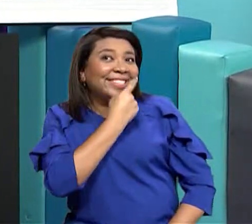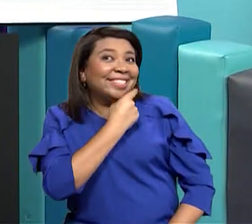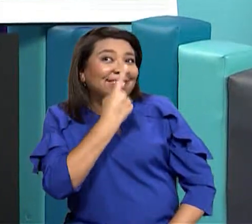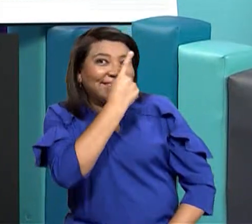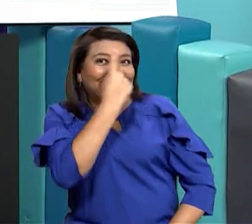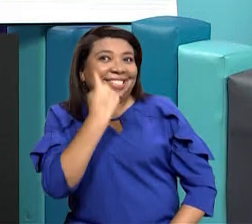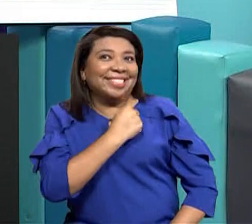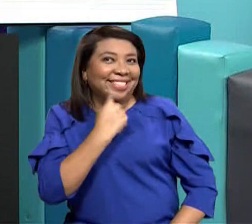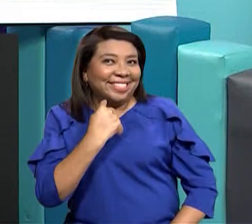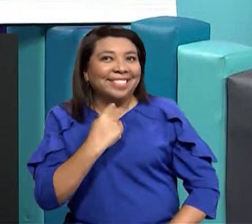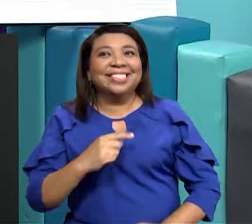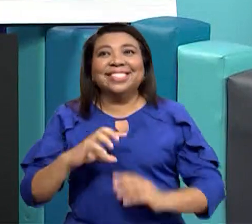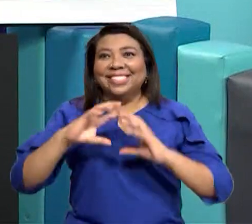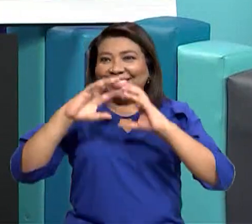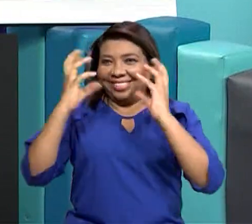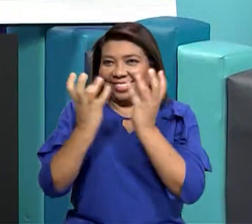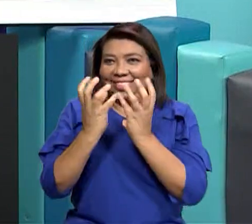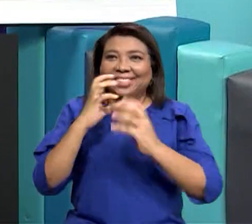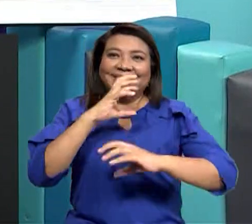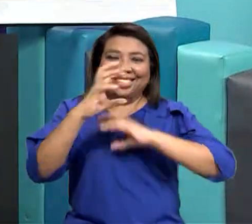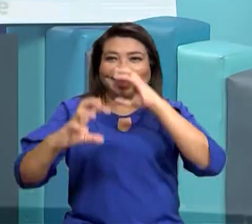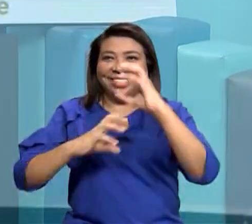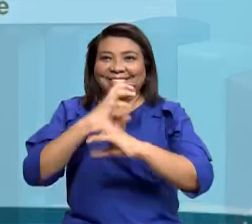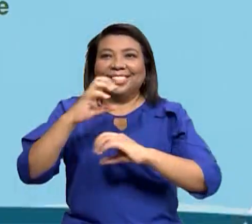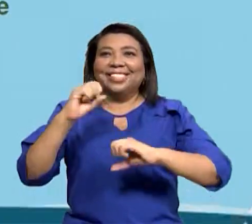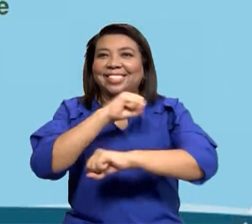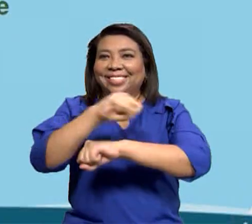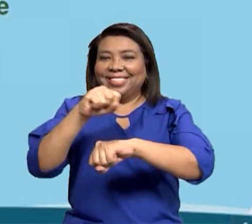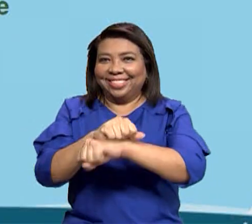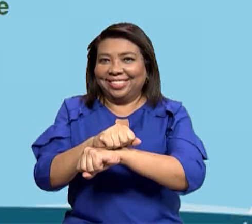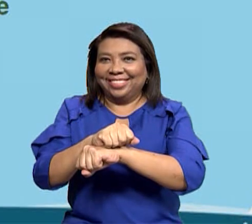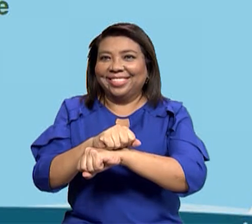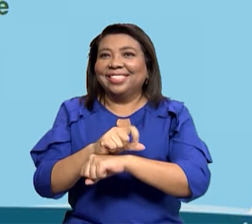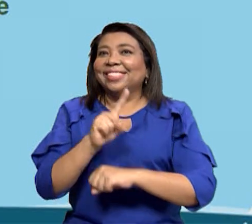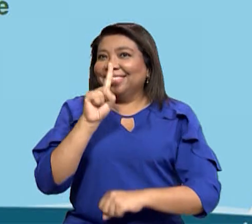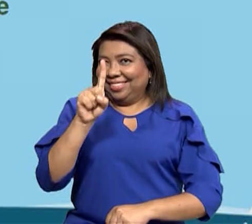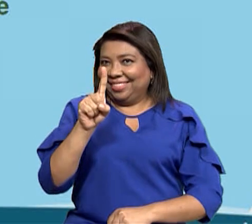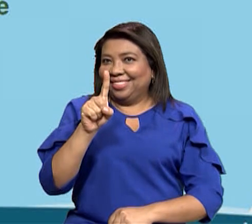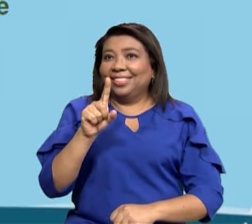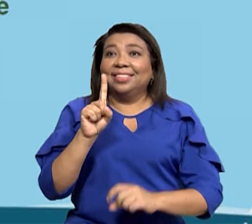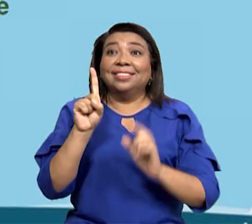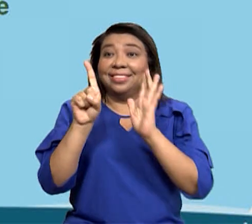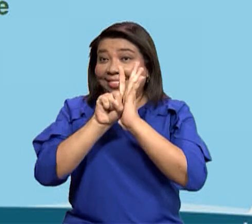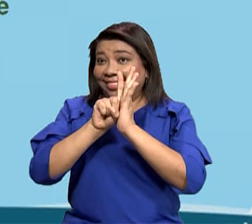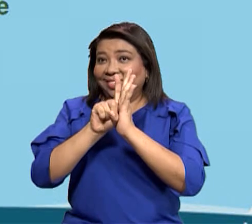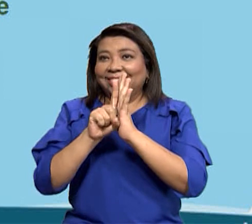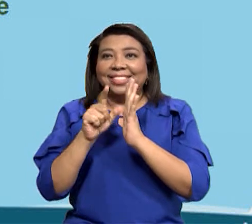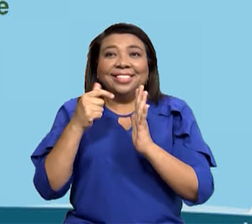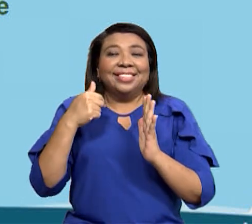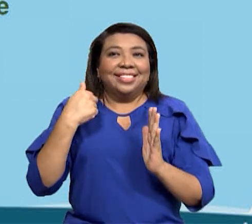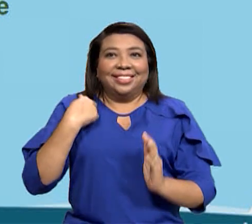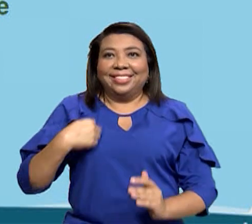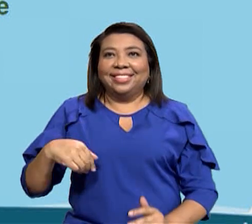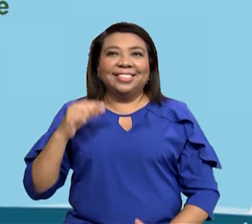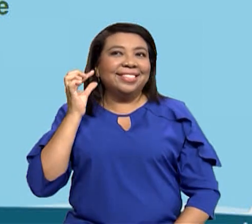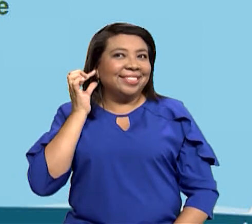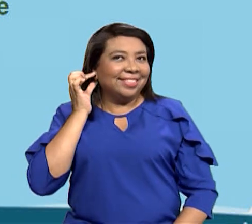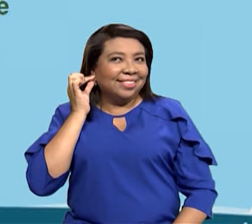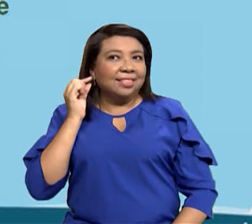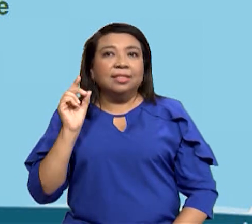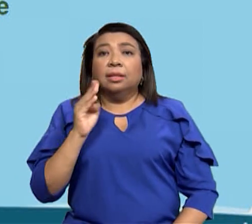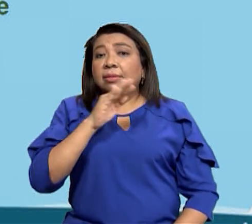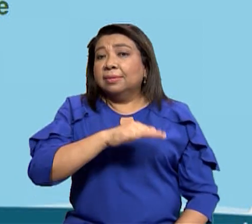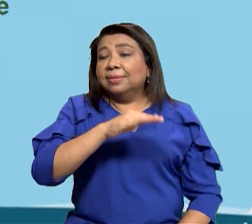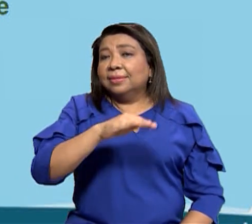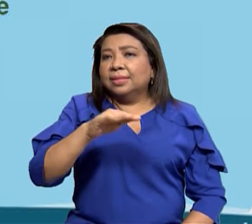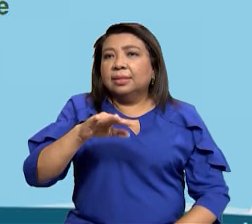sociales y cuál es el tema, deberes y derechos de los hombres y mujeres y niños de la comunidad, también